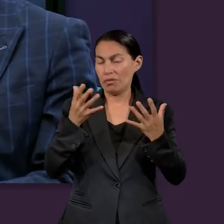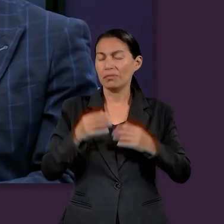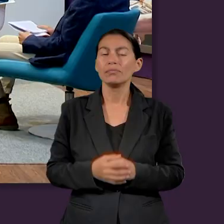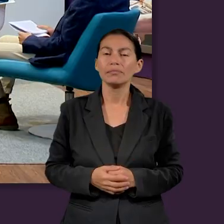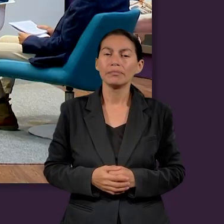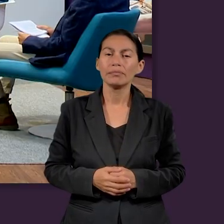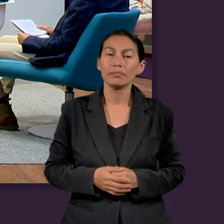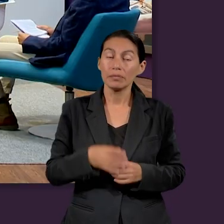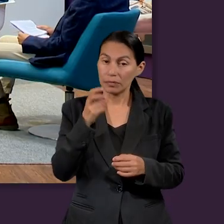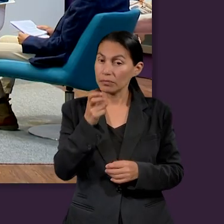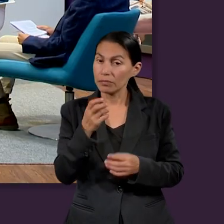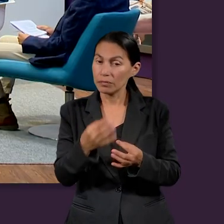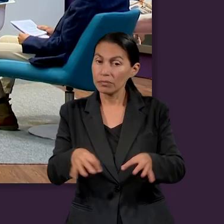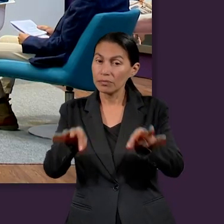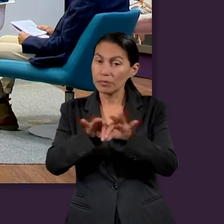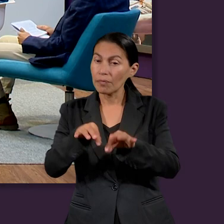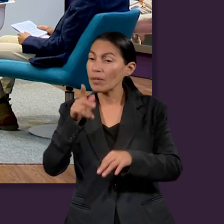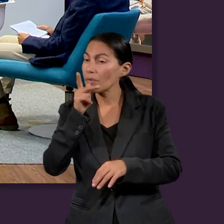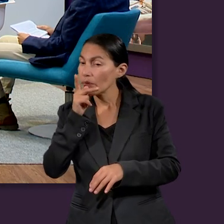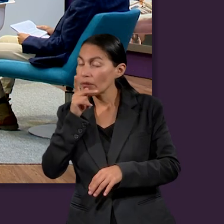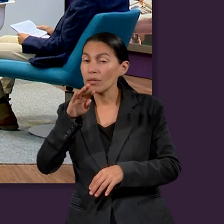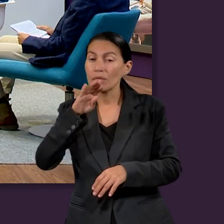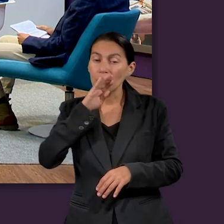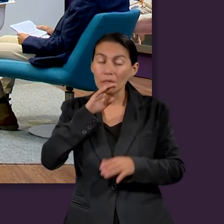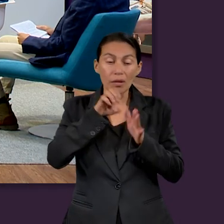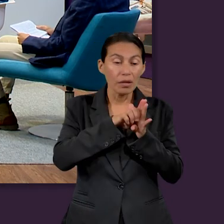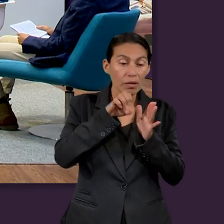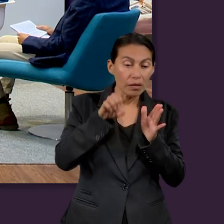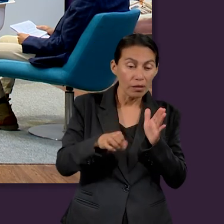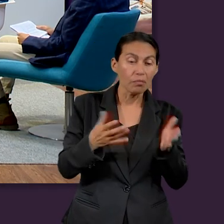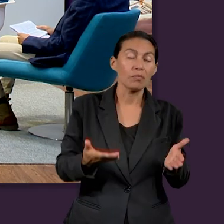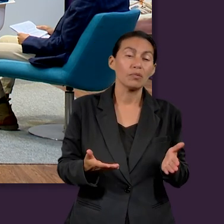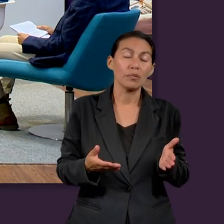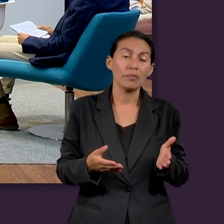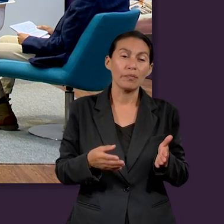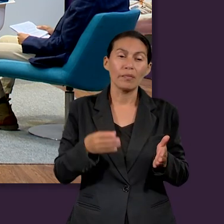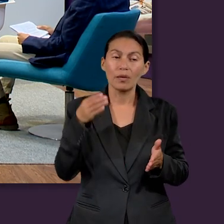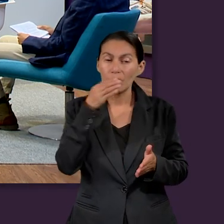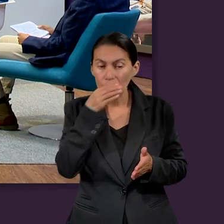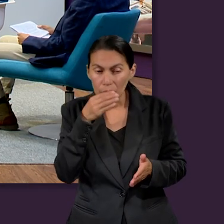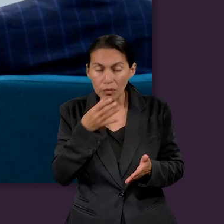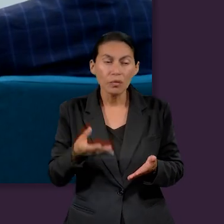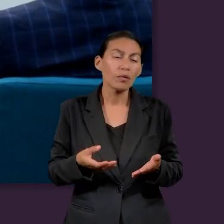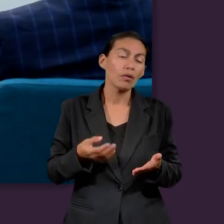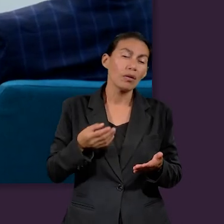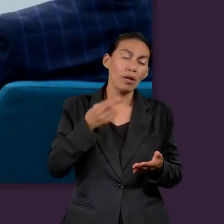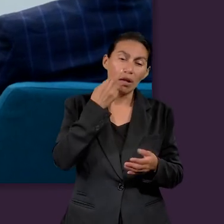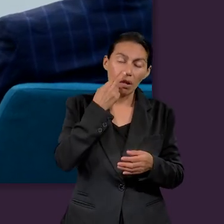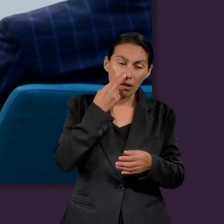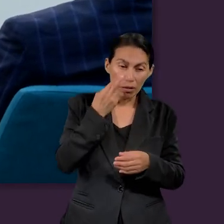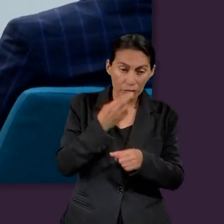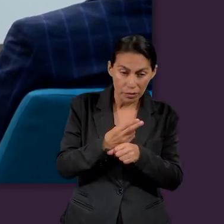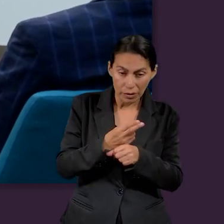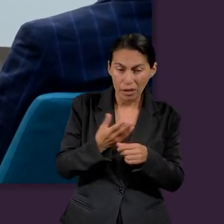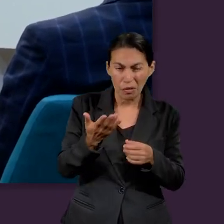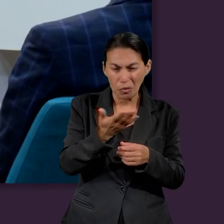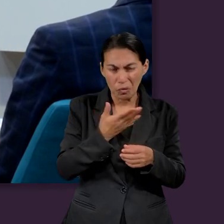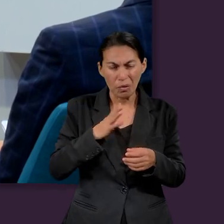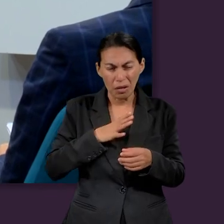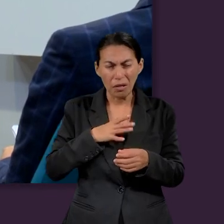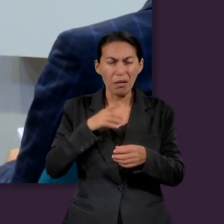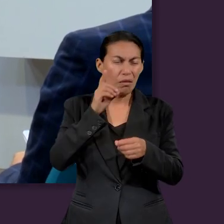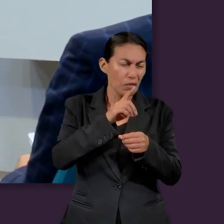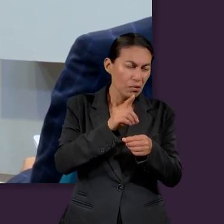así aprenden. Ok, entonces eso es muy importante, el modelaje que los padres van dando desde el culto, ¿no?